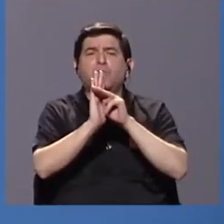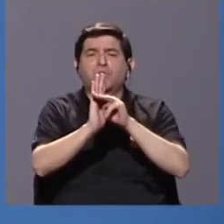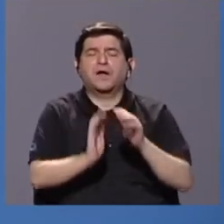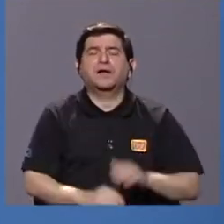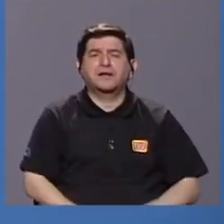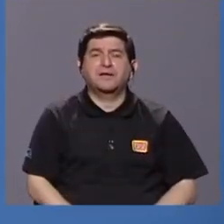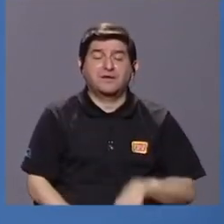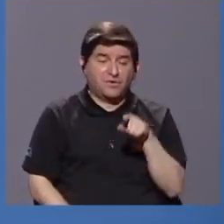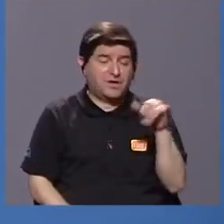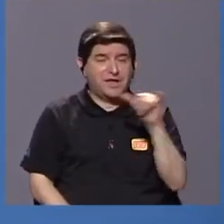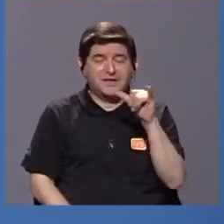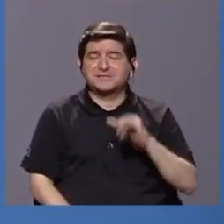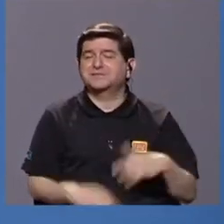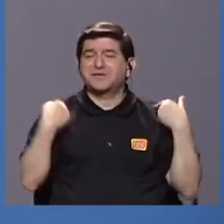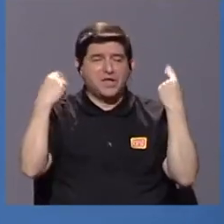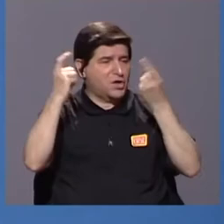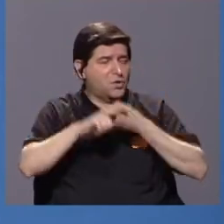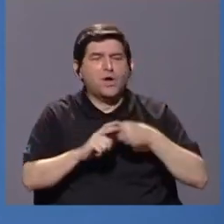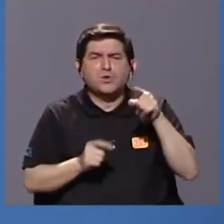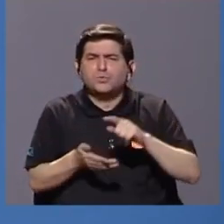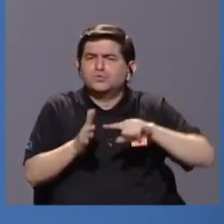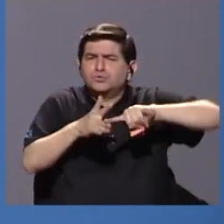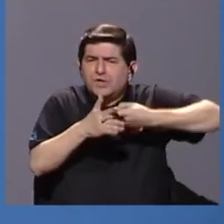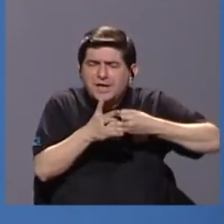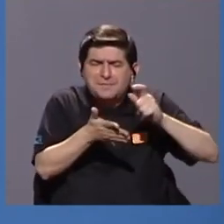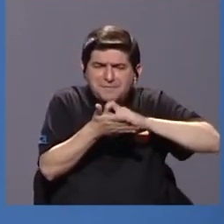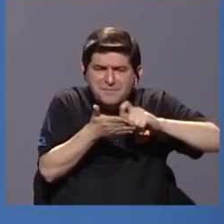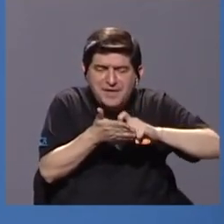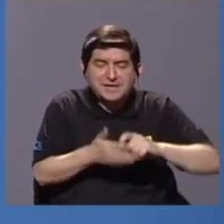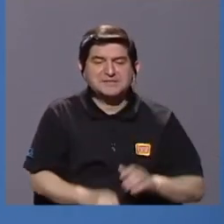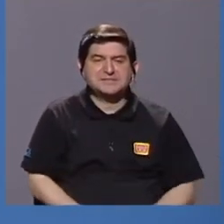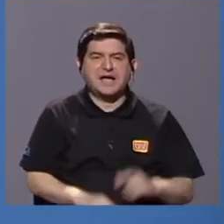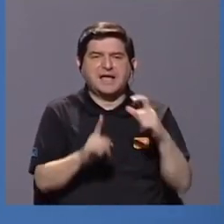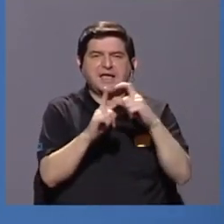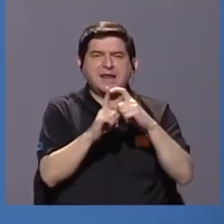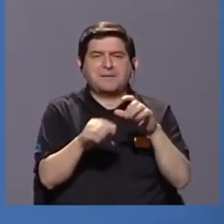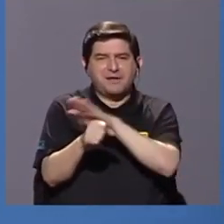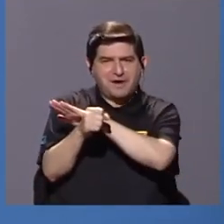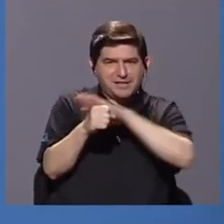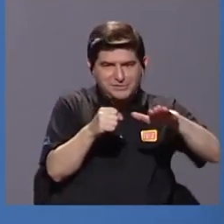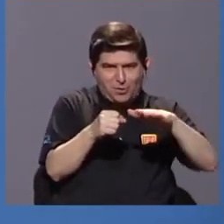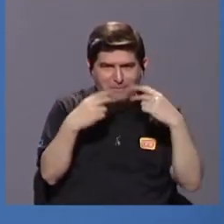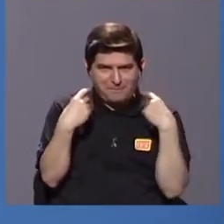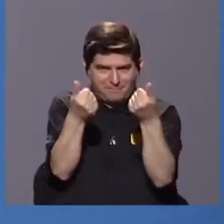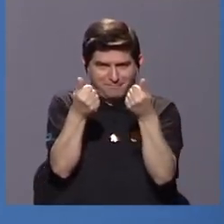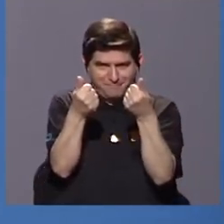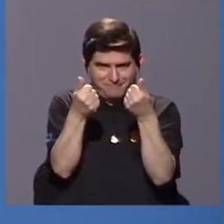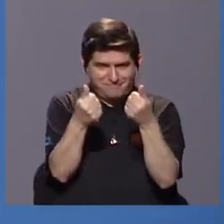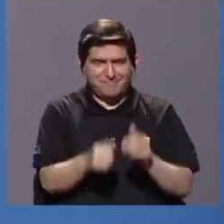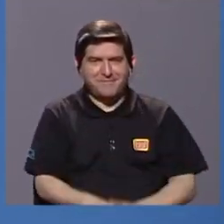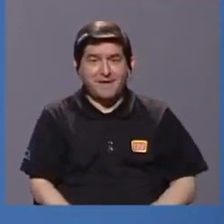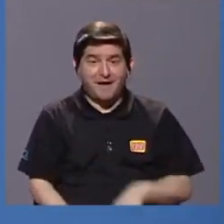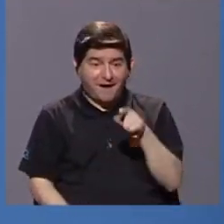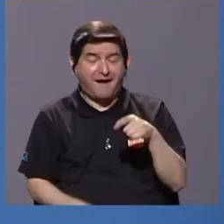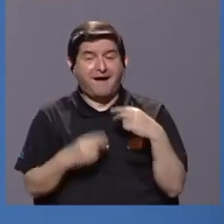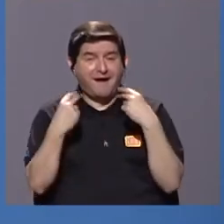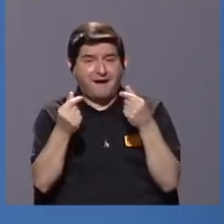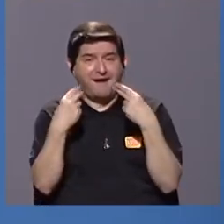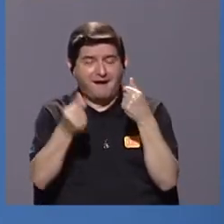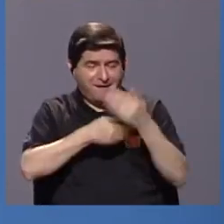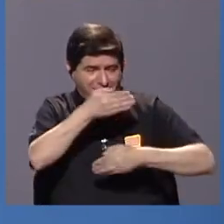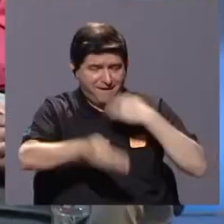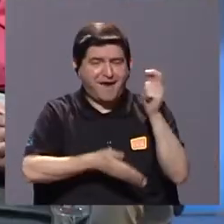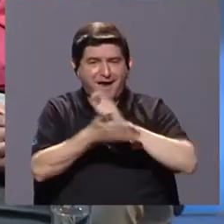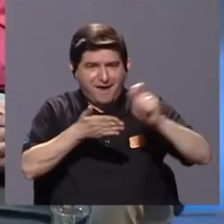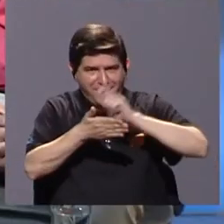donde es exactamente igual que en español. Usted empieza a escribir la palabra y la palabra se completa, por así decirlo, y usted le acelera el proceso de